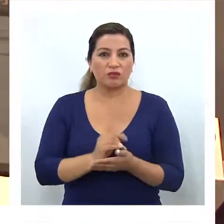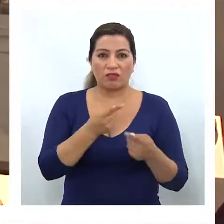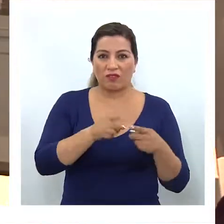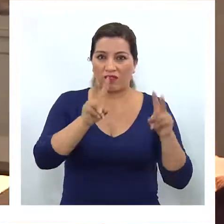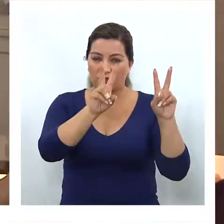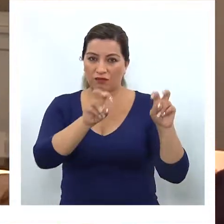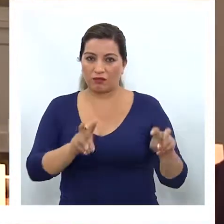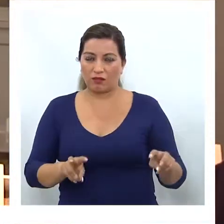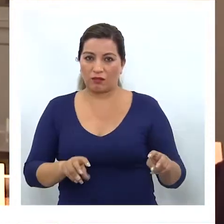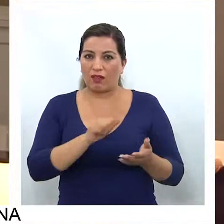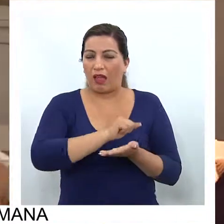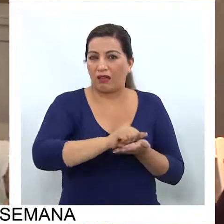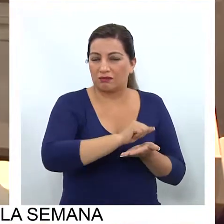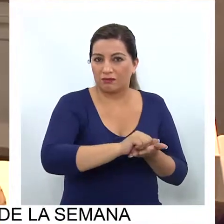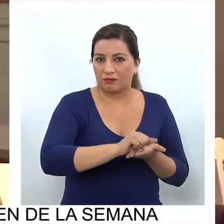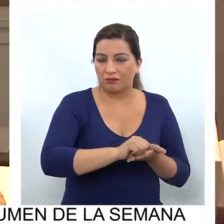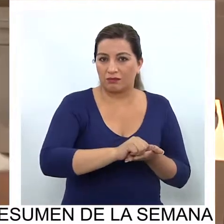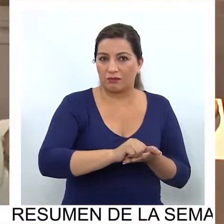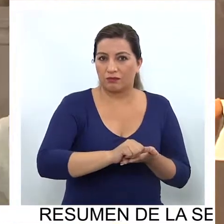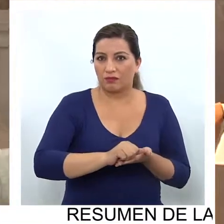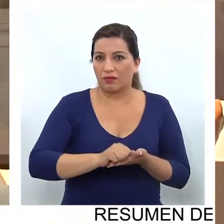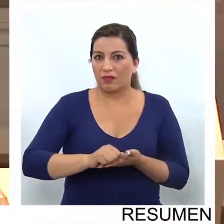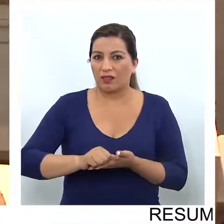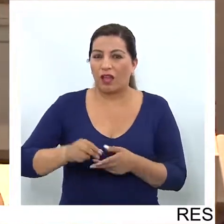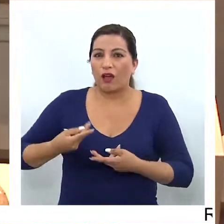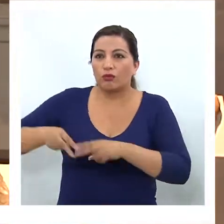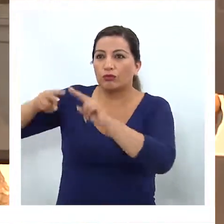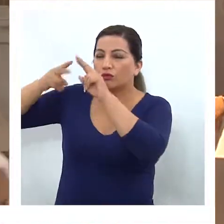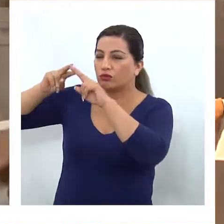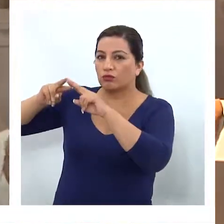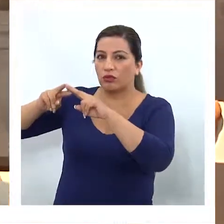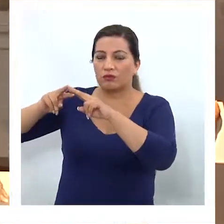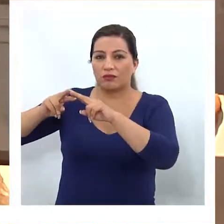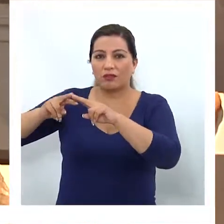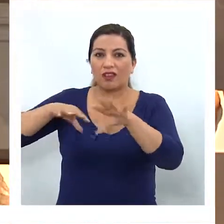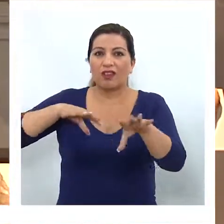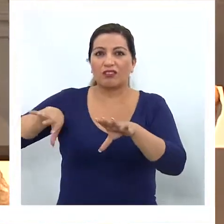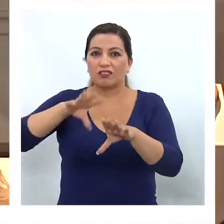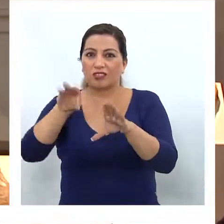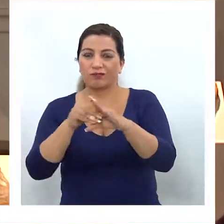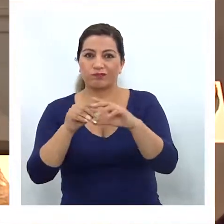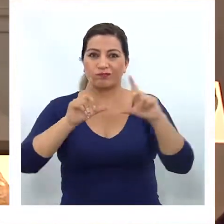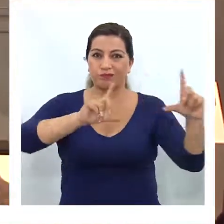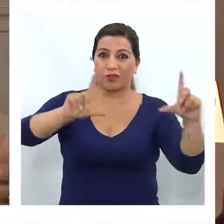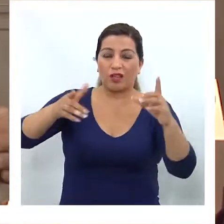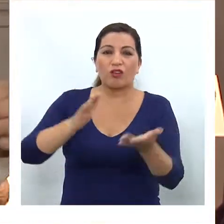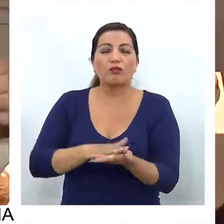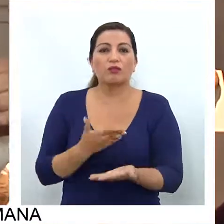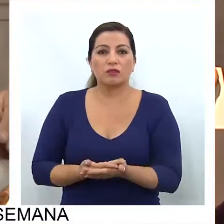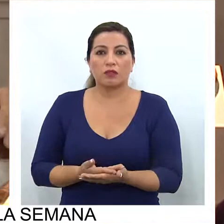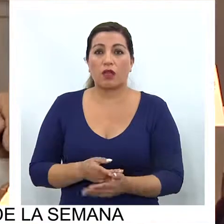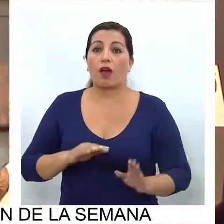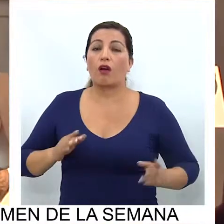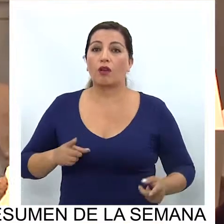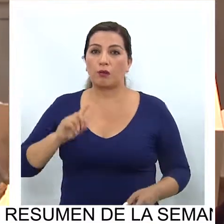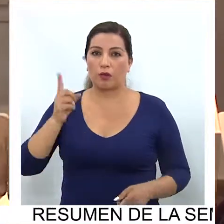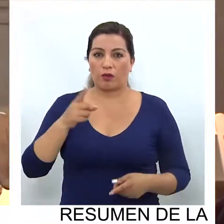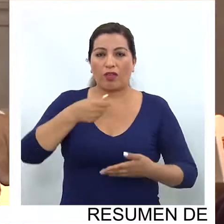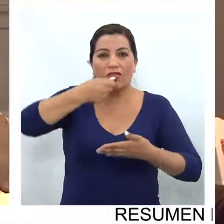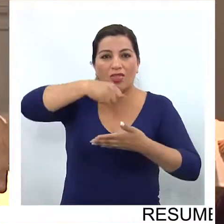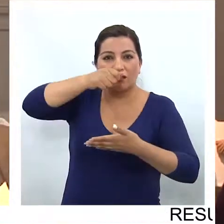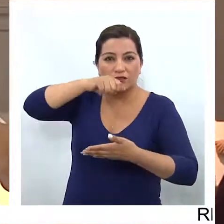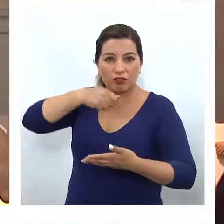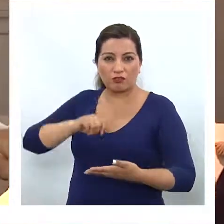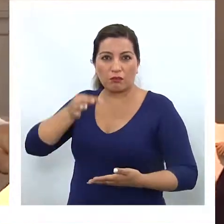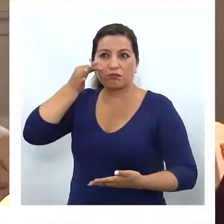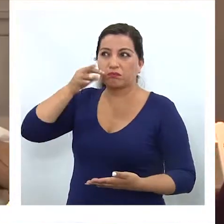institución en distintos ámbitos, administrativo, la arquitectura y el estado de las colecciones. Y en este momento estamos